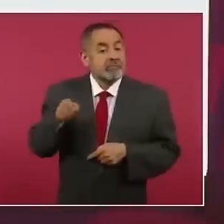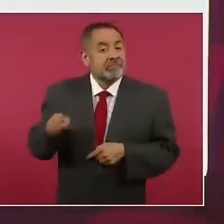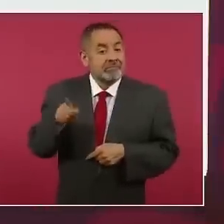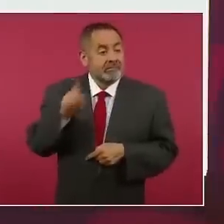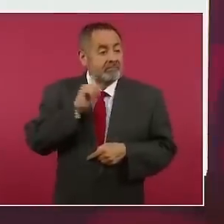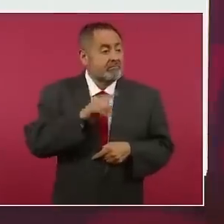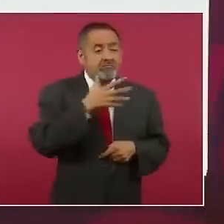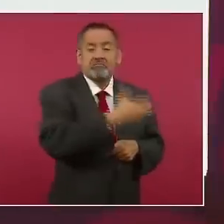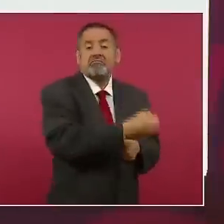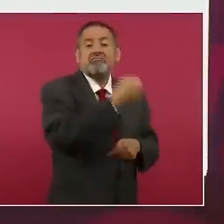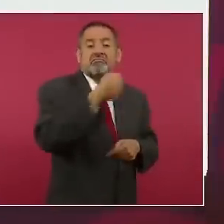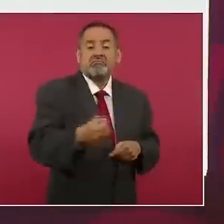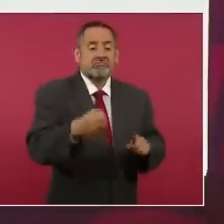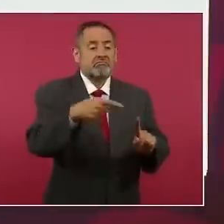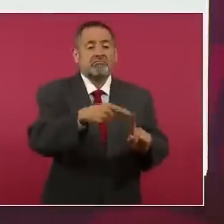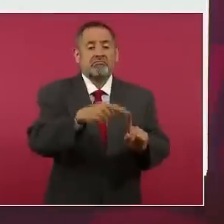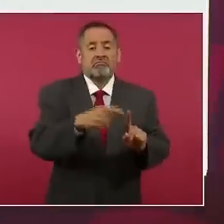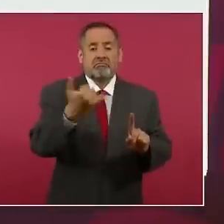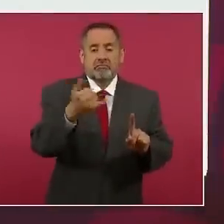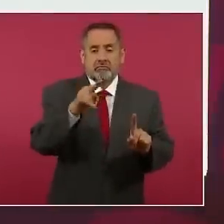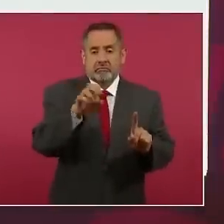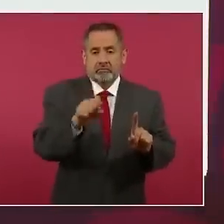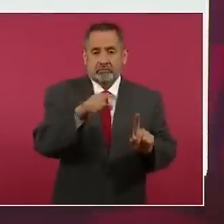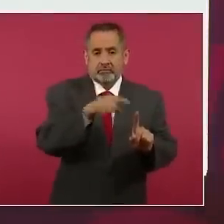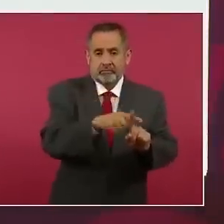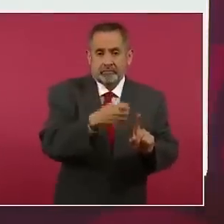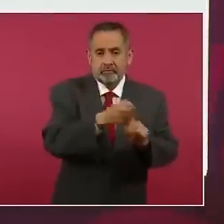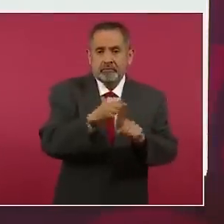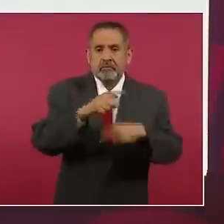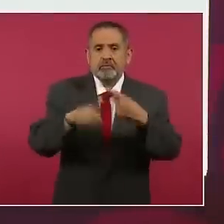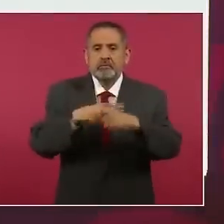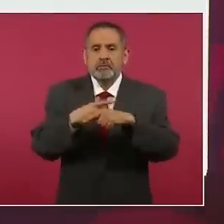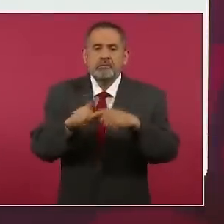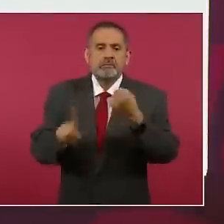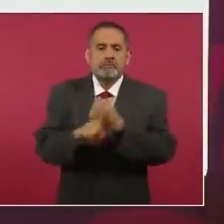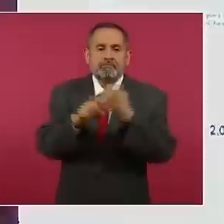y ya después se pelearon.